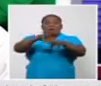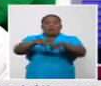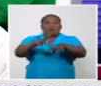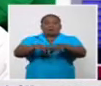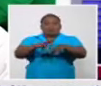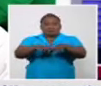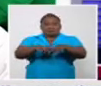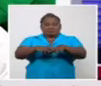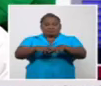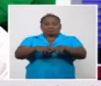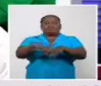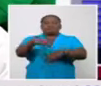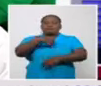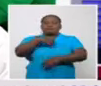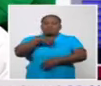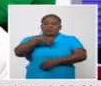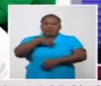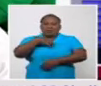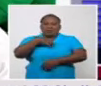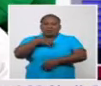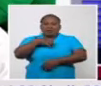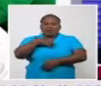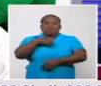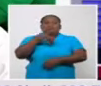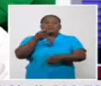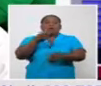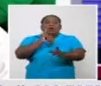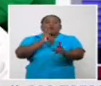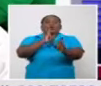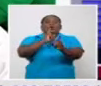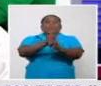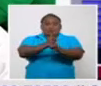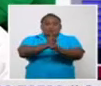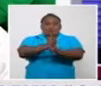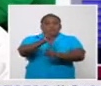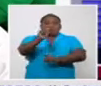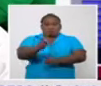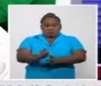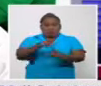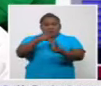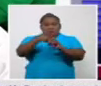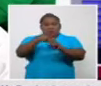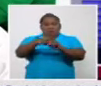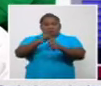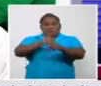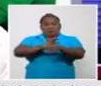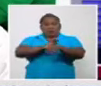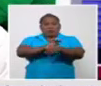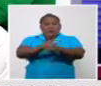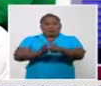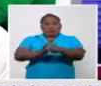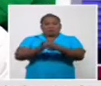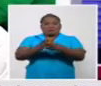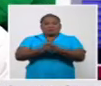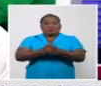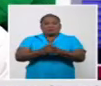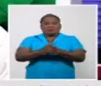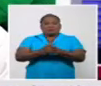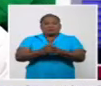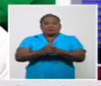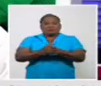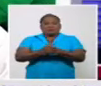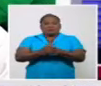antecedentes de ser contacto de un caso positivo a la COVID-19, y que